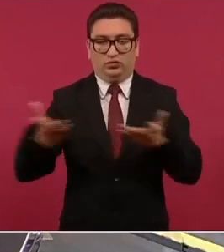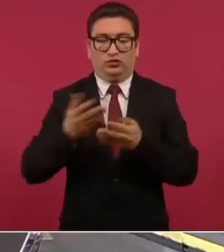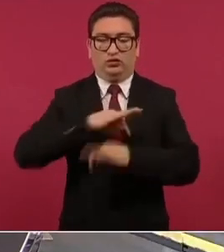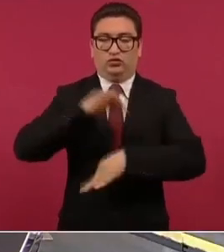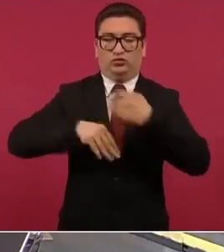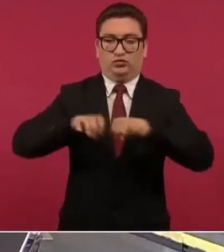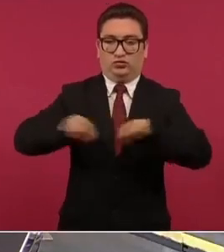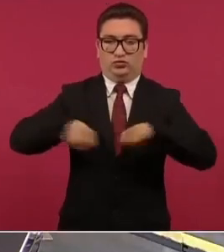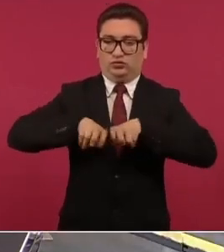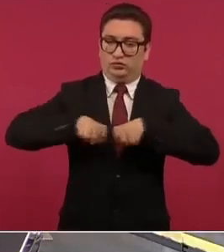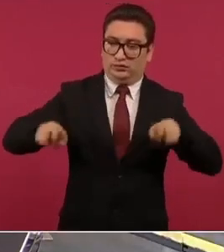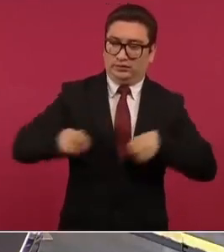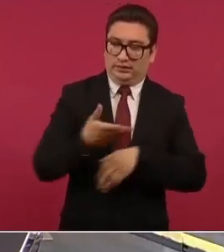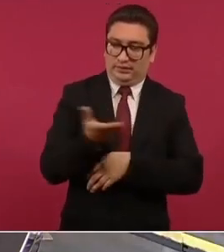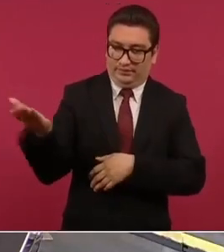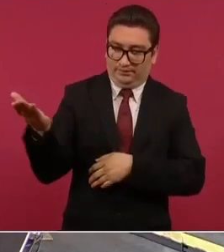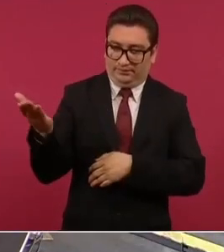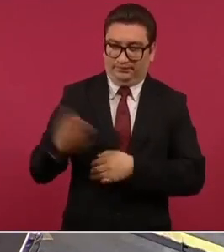equipo